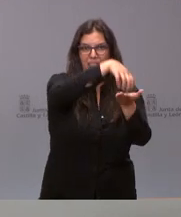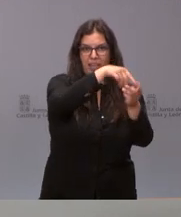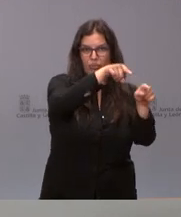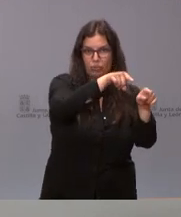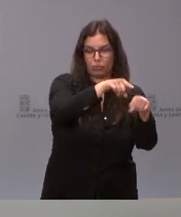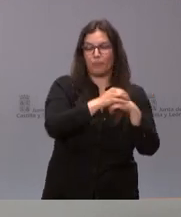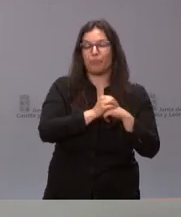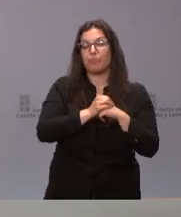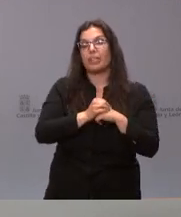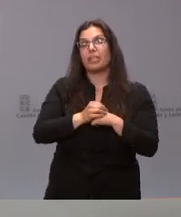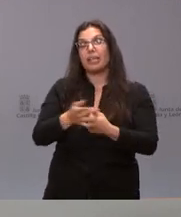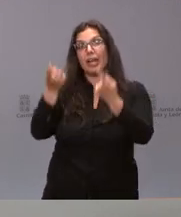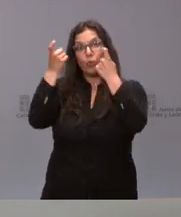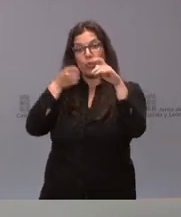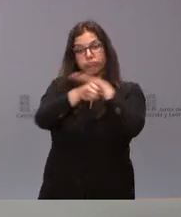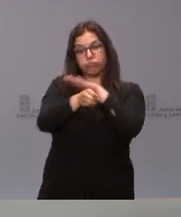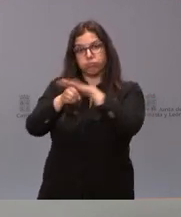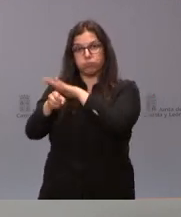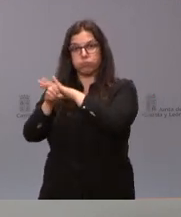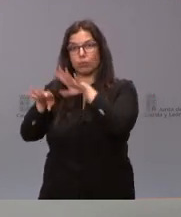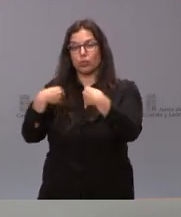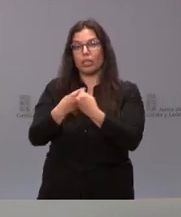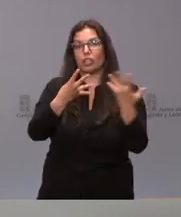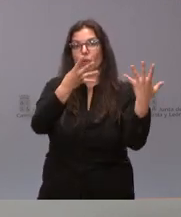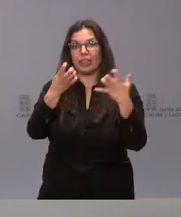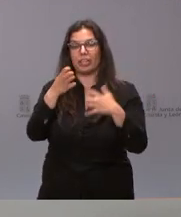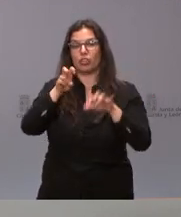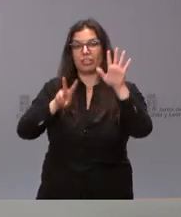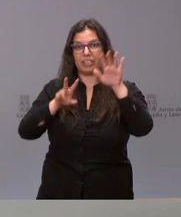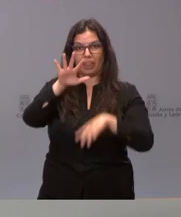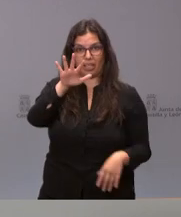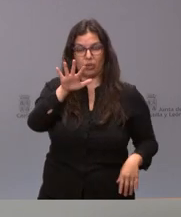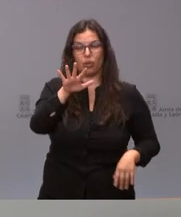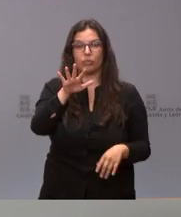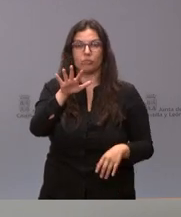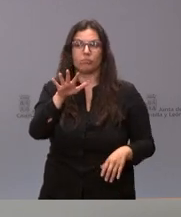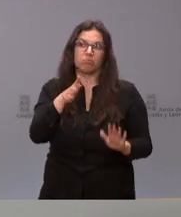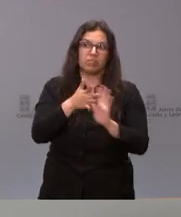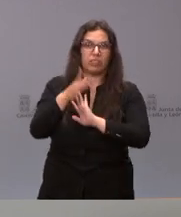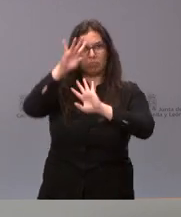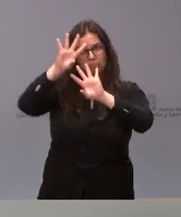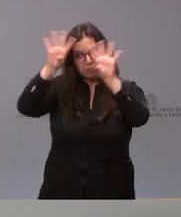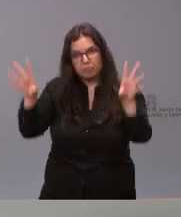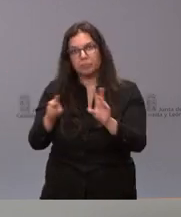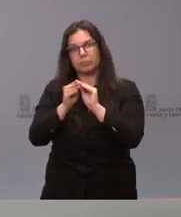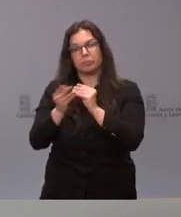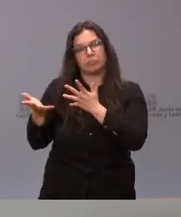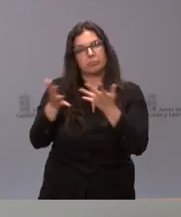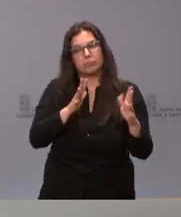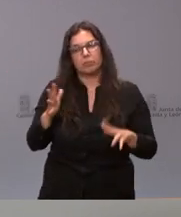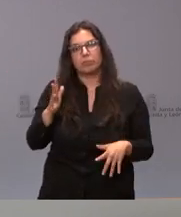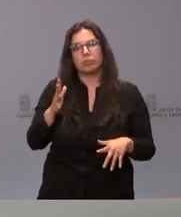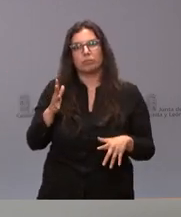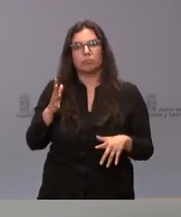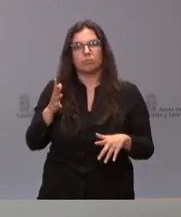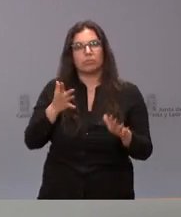atención en el ámbito educativo son 975, lo que da claramente idea de que estamos recibiendo